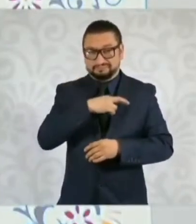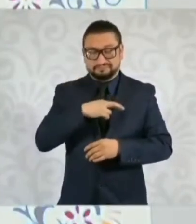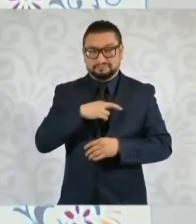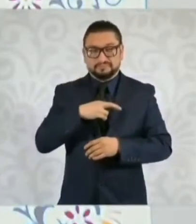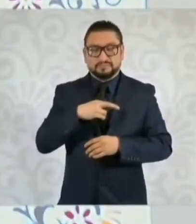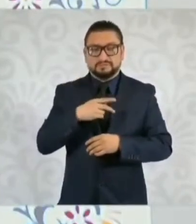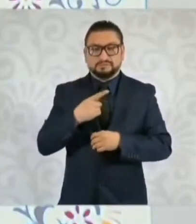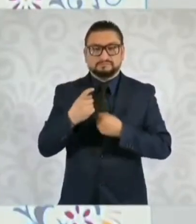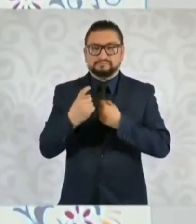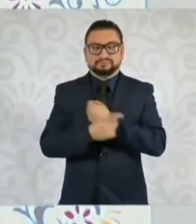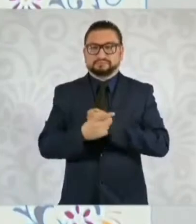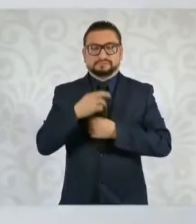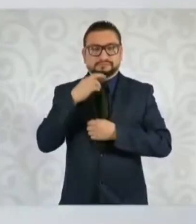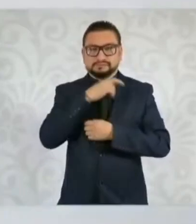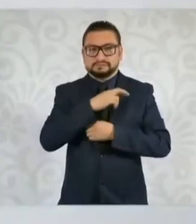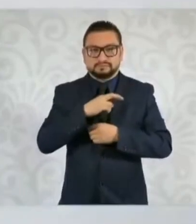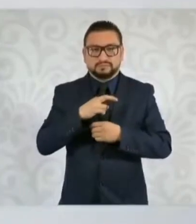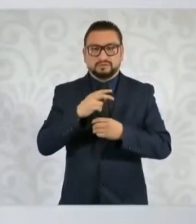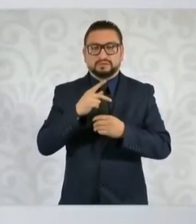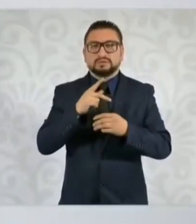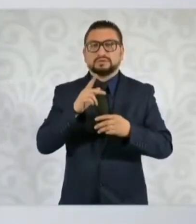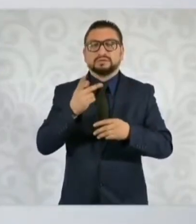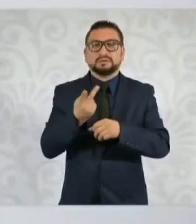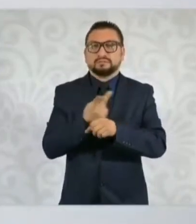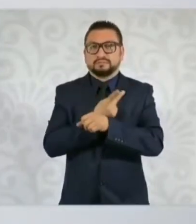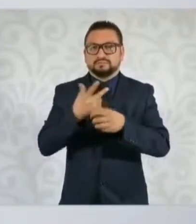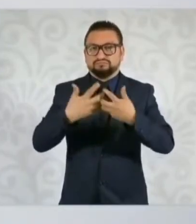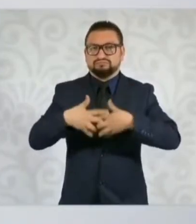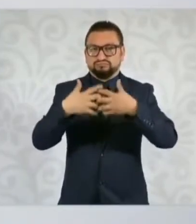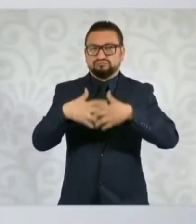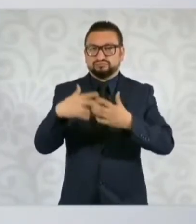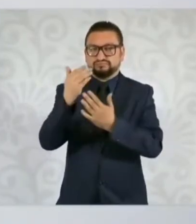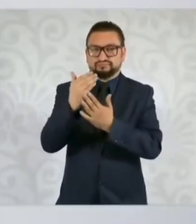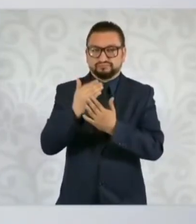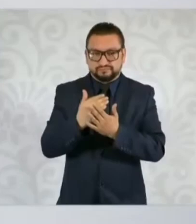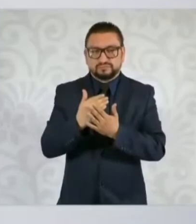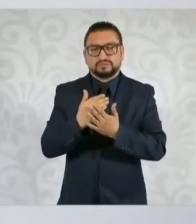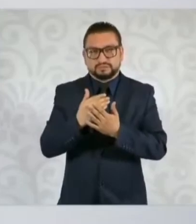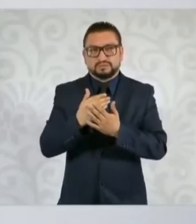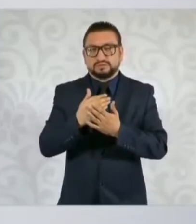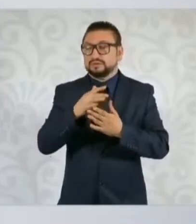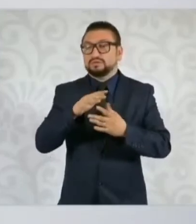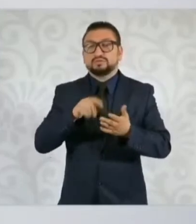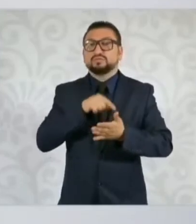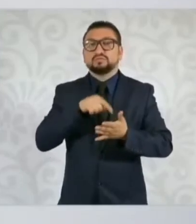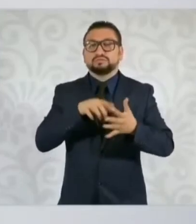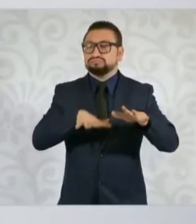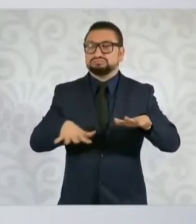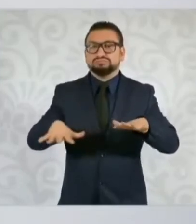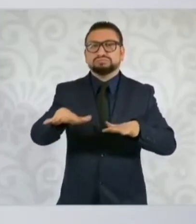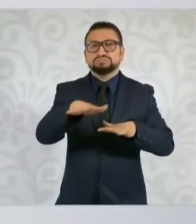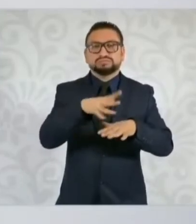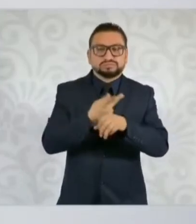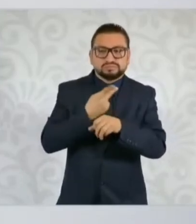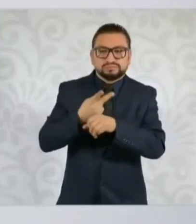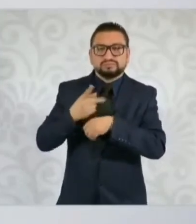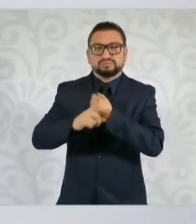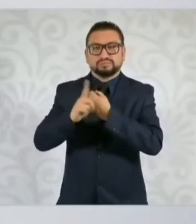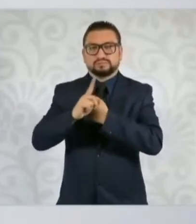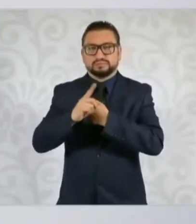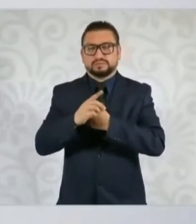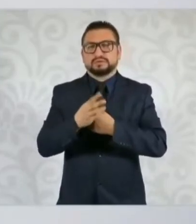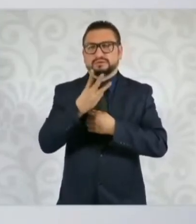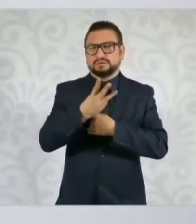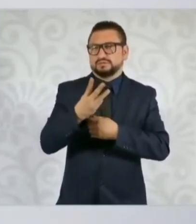en stand-by, se reduce el nivel de las refinerías, directamente las áreas afectadas. Tenemos ahí tres, cuatro